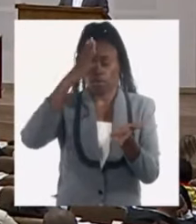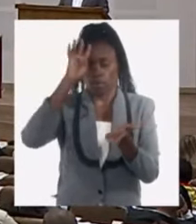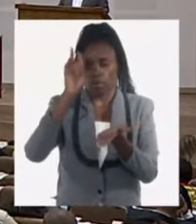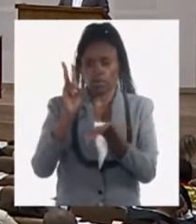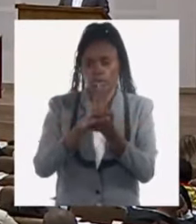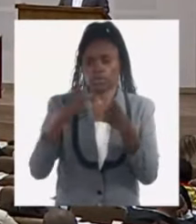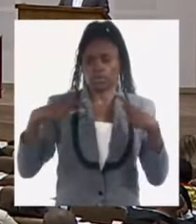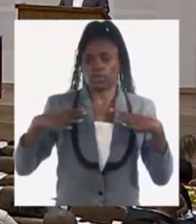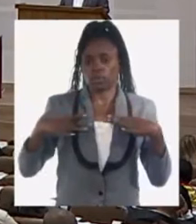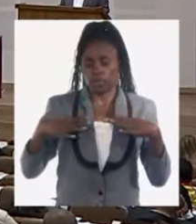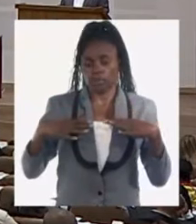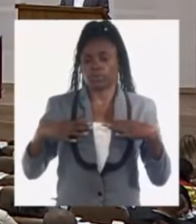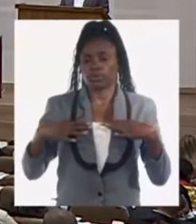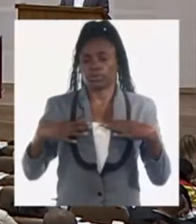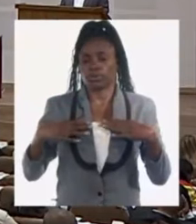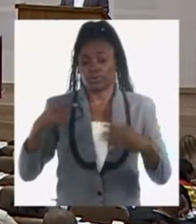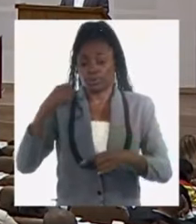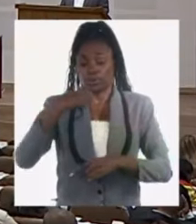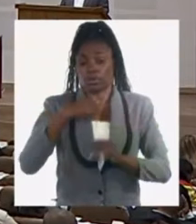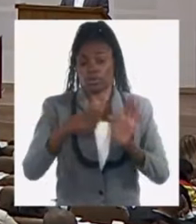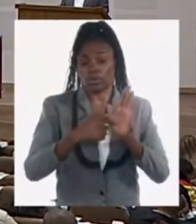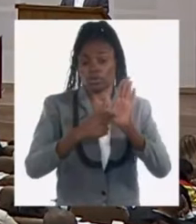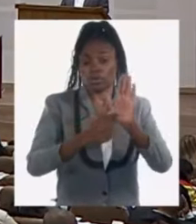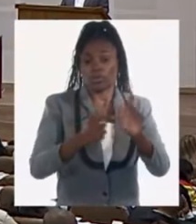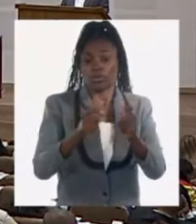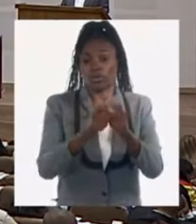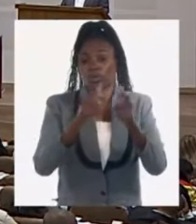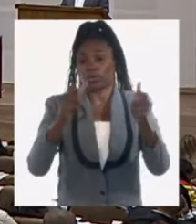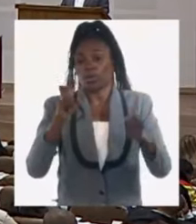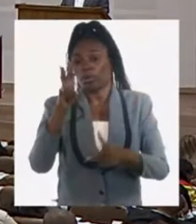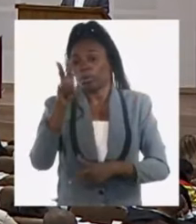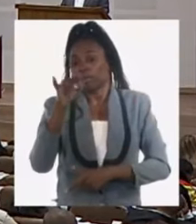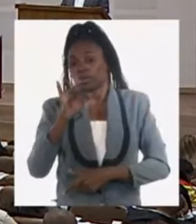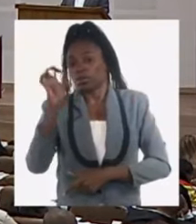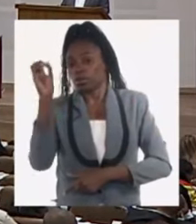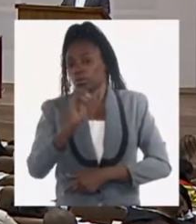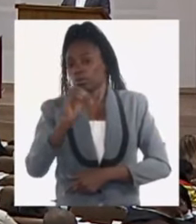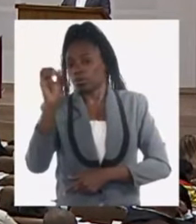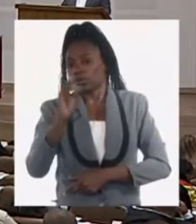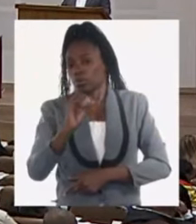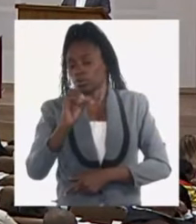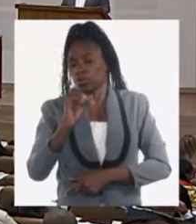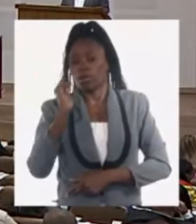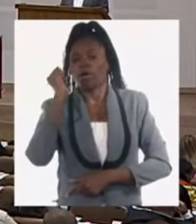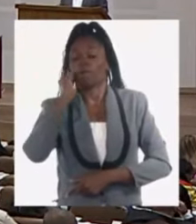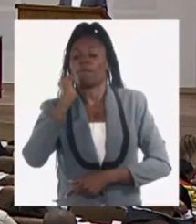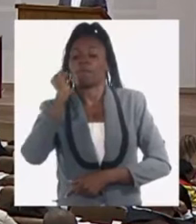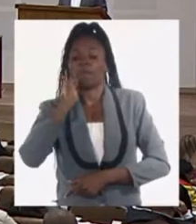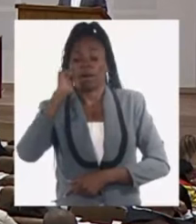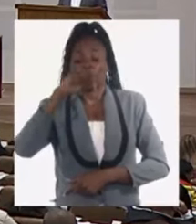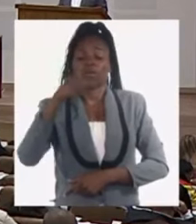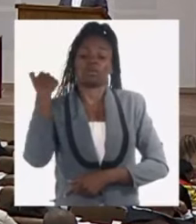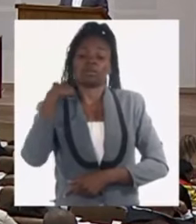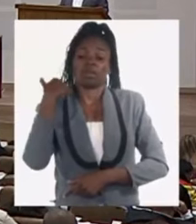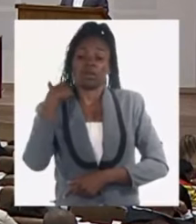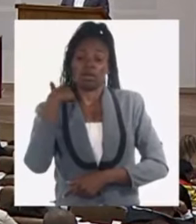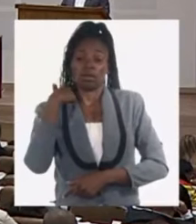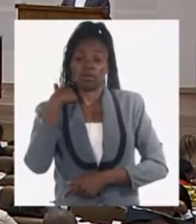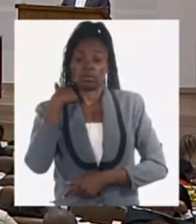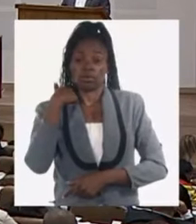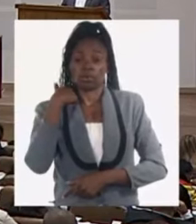visitantes lo que representaría crecer un 27% con respecto al estimado de este año 2023